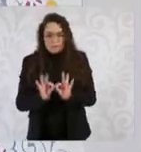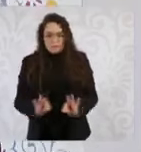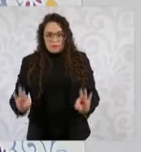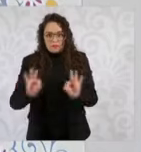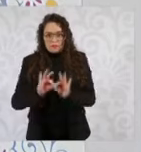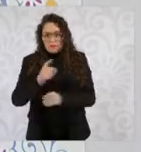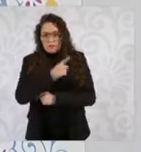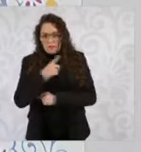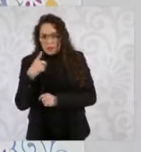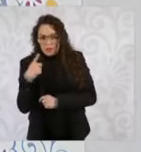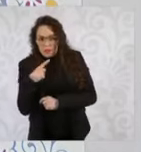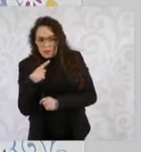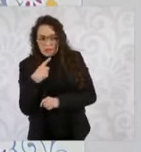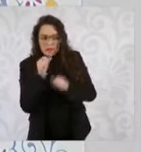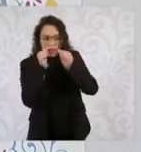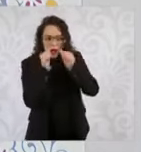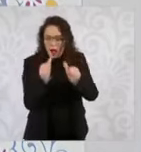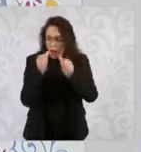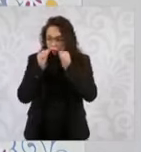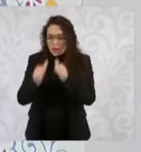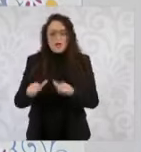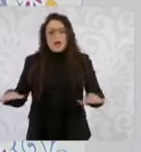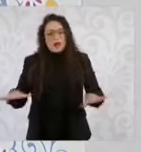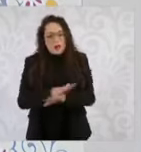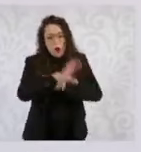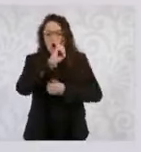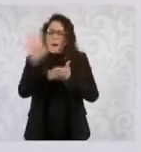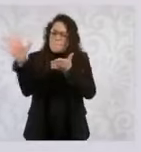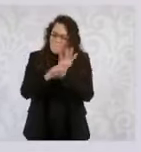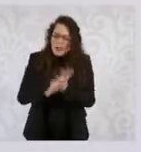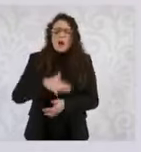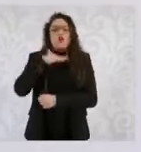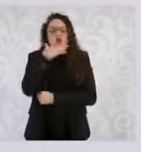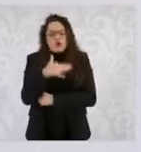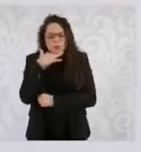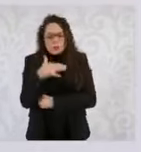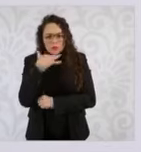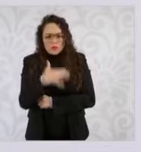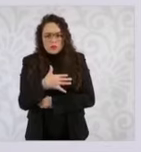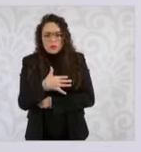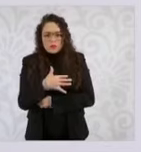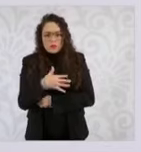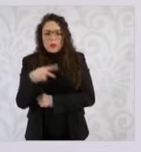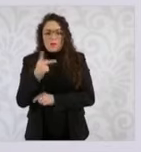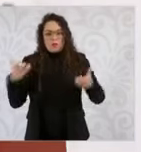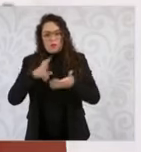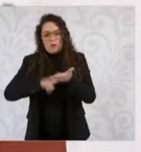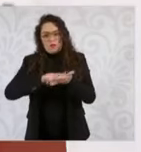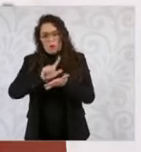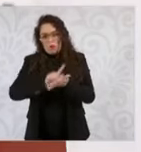causas y cambiar el modelo y erradicar la corrupción y al mismo tiempo la aplicación de la ley,